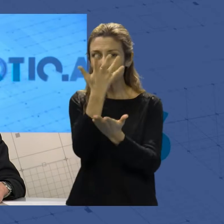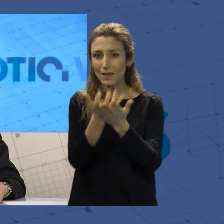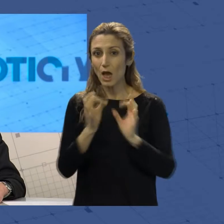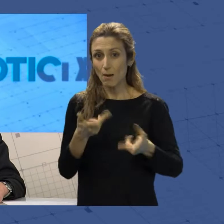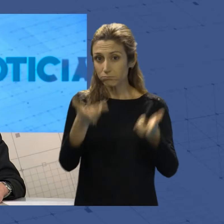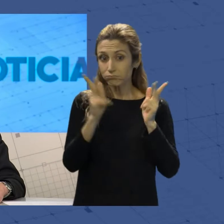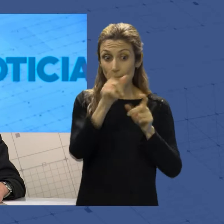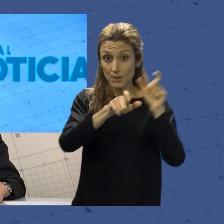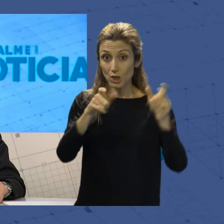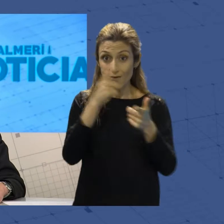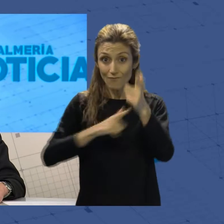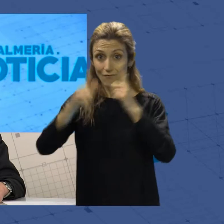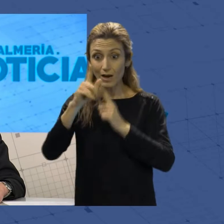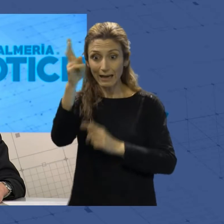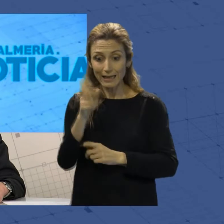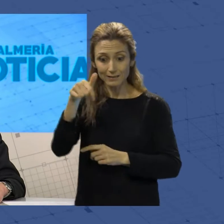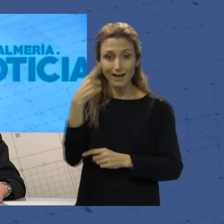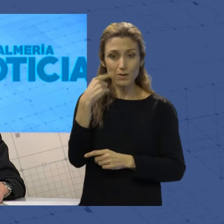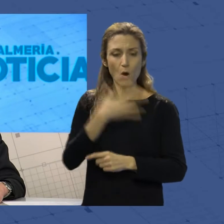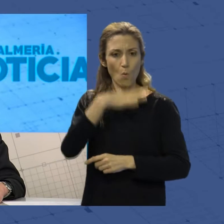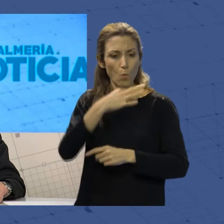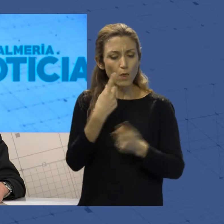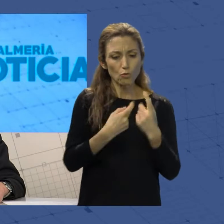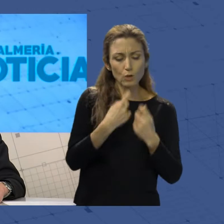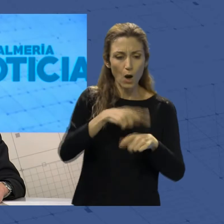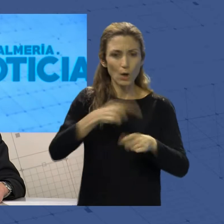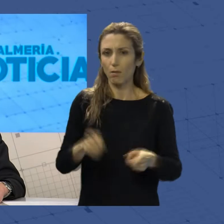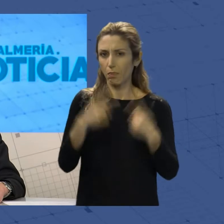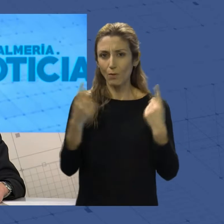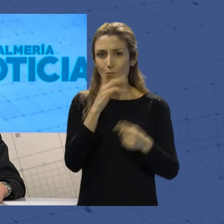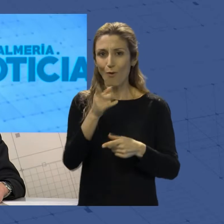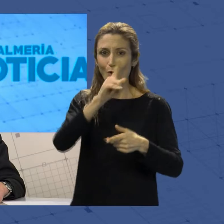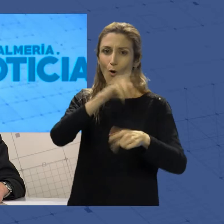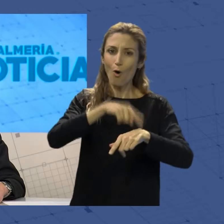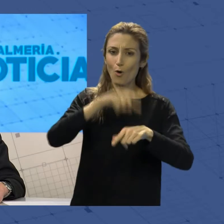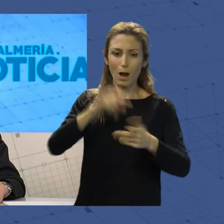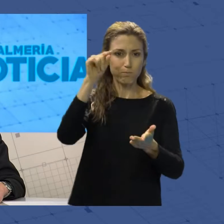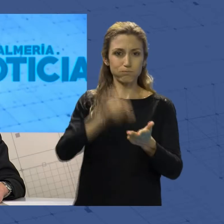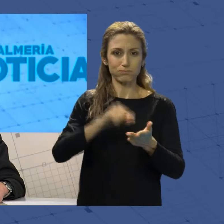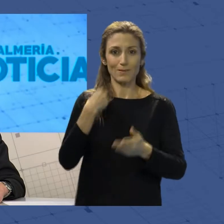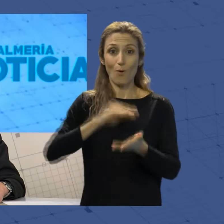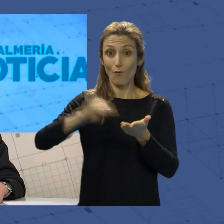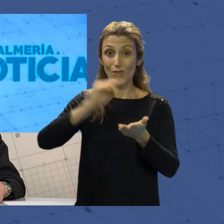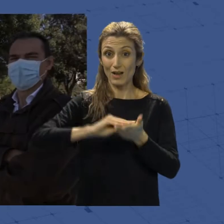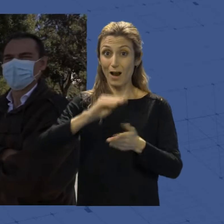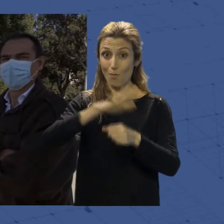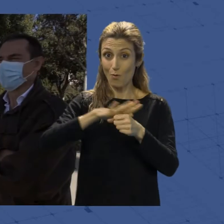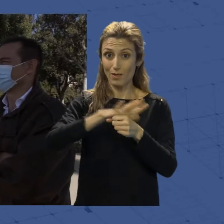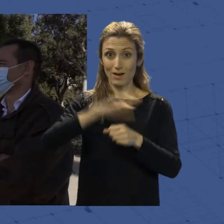viajeros hagan sus consultas a cualquier hora y de forma inmediata a la Oficina Municipal de Información Turística.